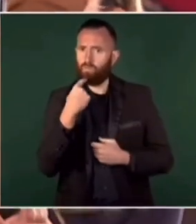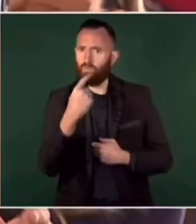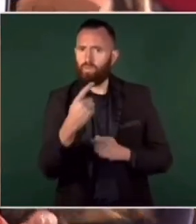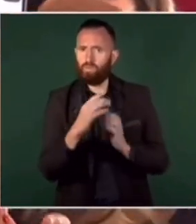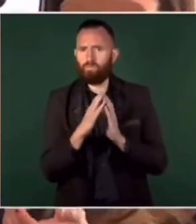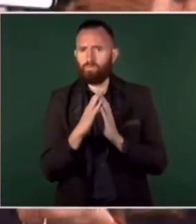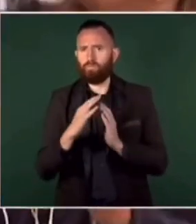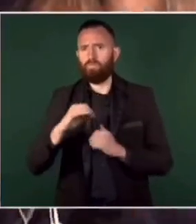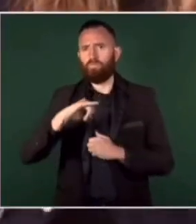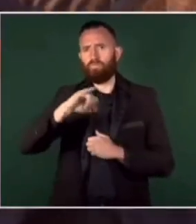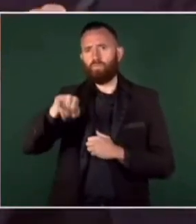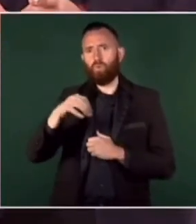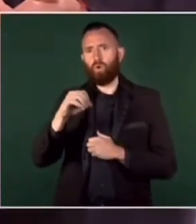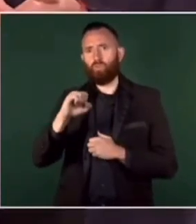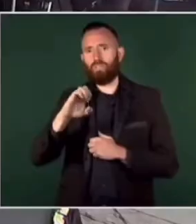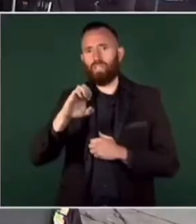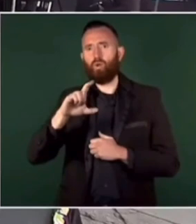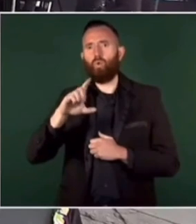presente.